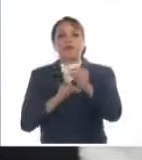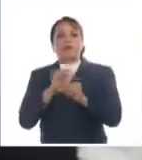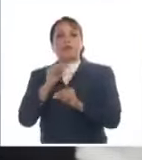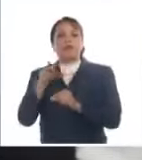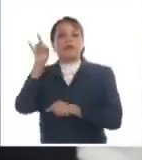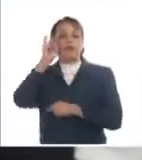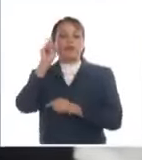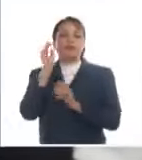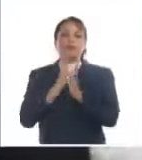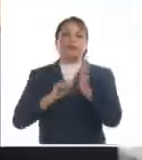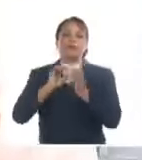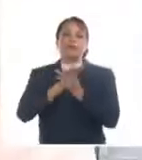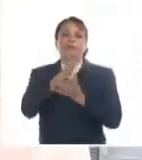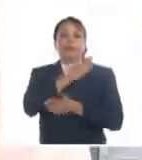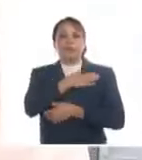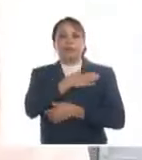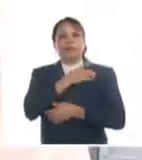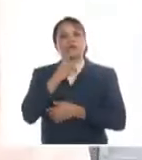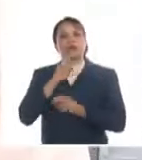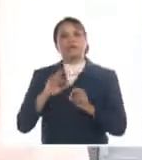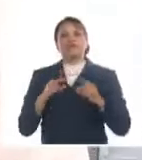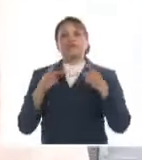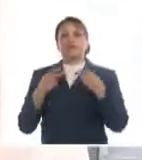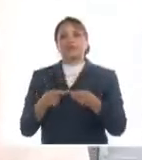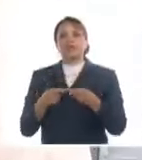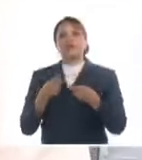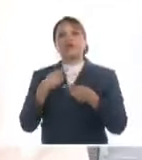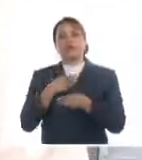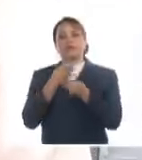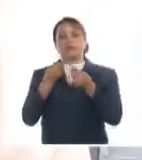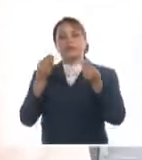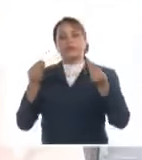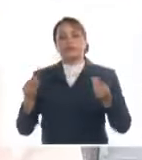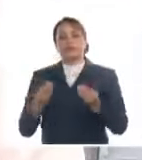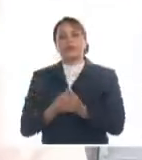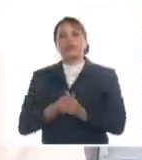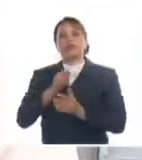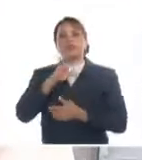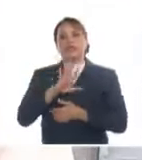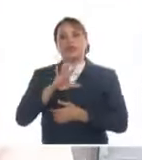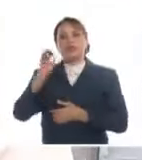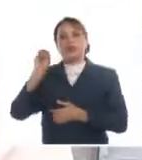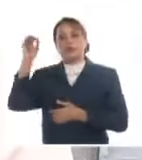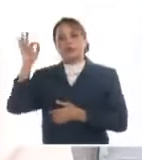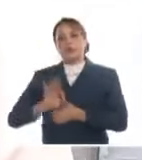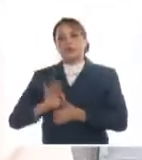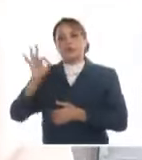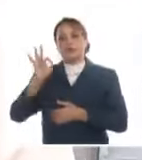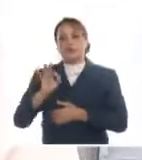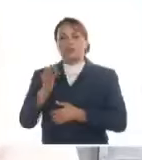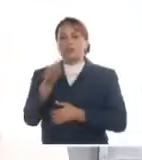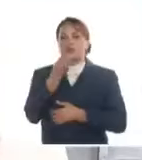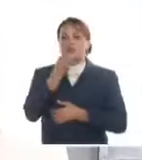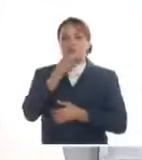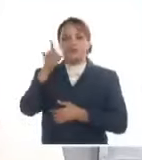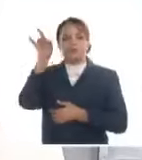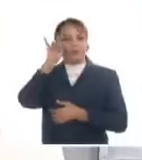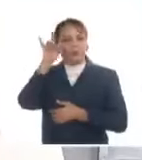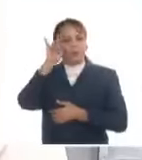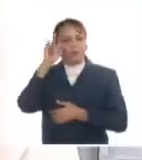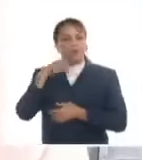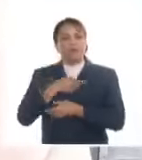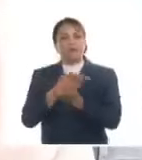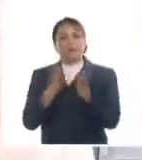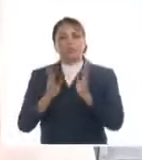el mes de marzo. Y bueno, reiteramos que se entregará el 50% del consumo a